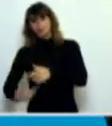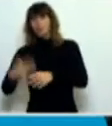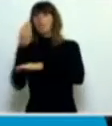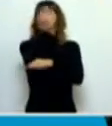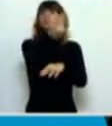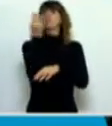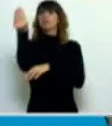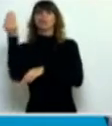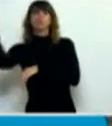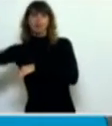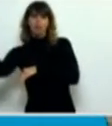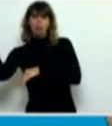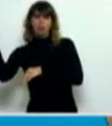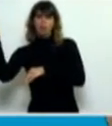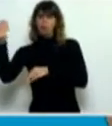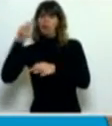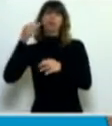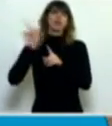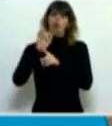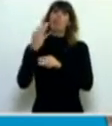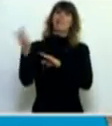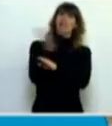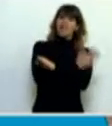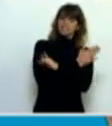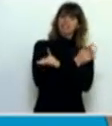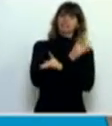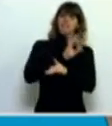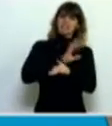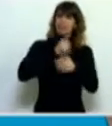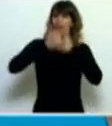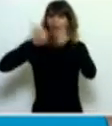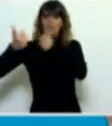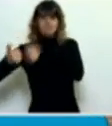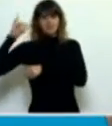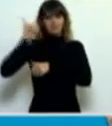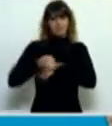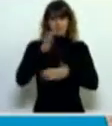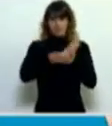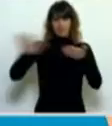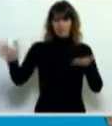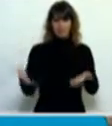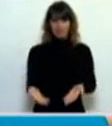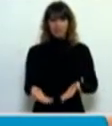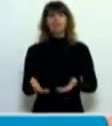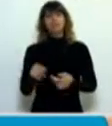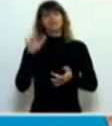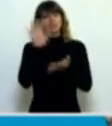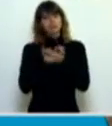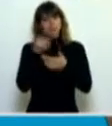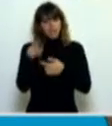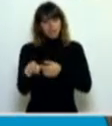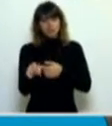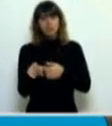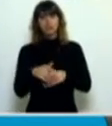un concurso ganado como corresponde. Entonces, en este marco, cuando hablamos